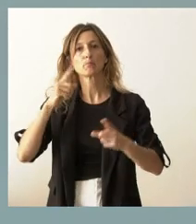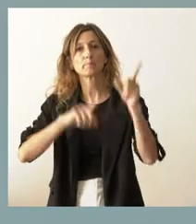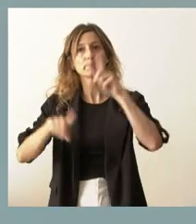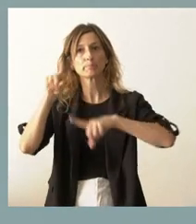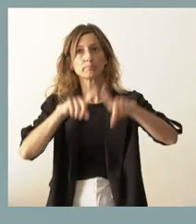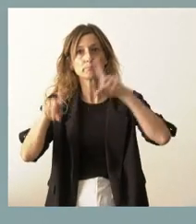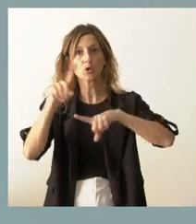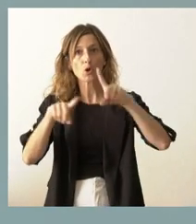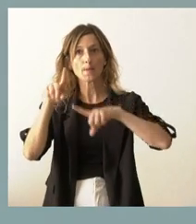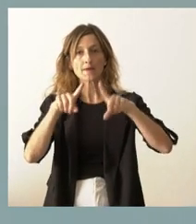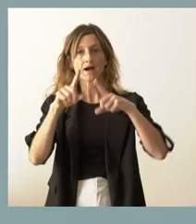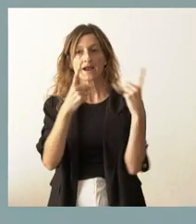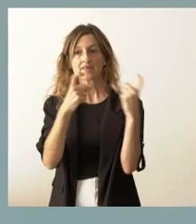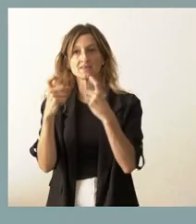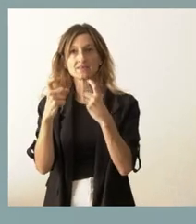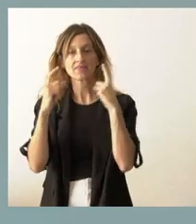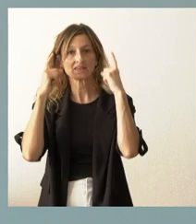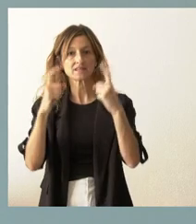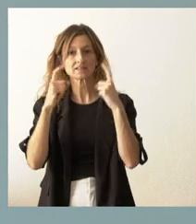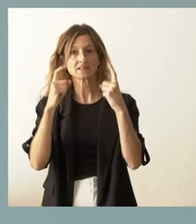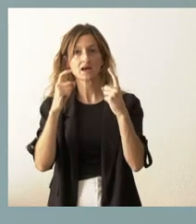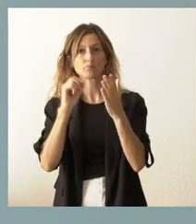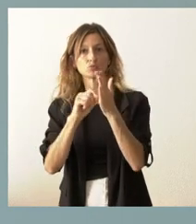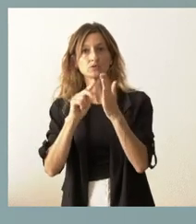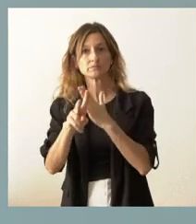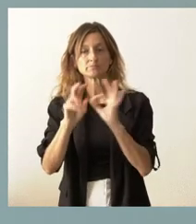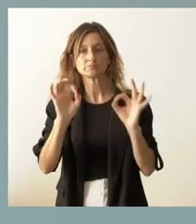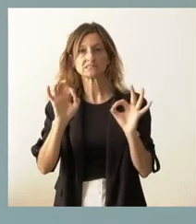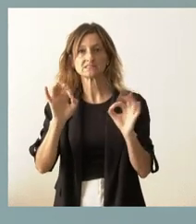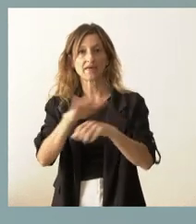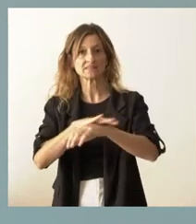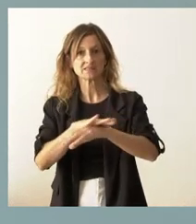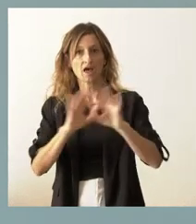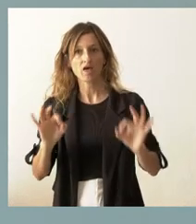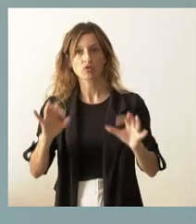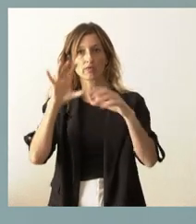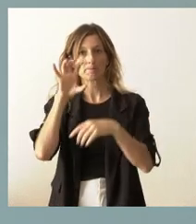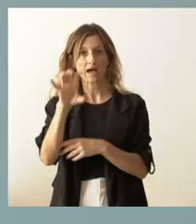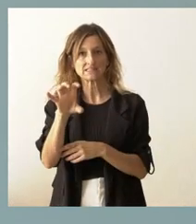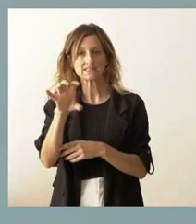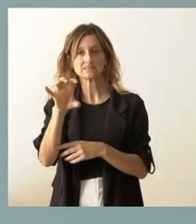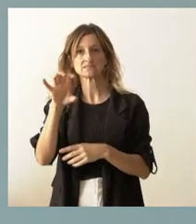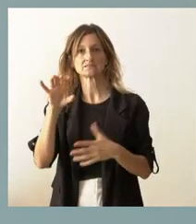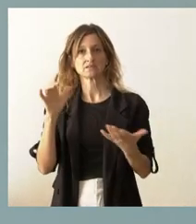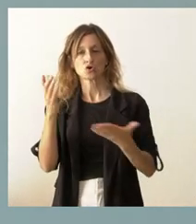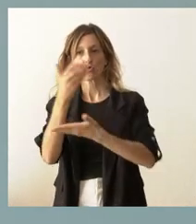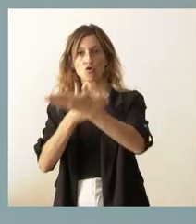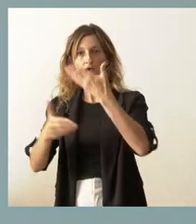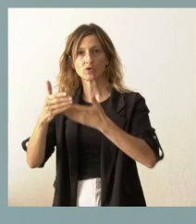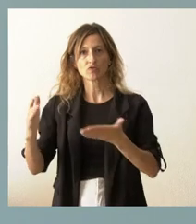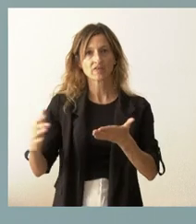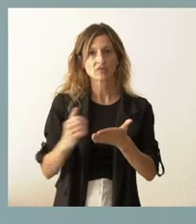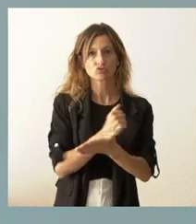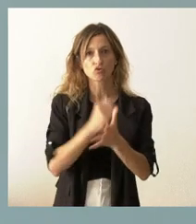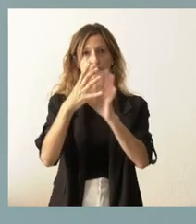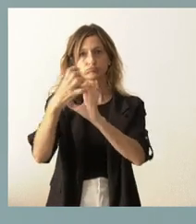con necesidad de abordarlo desde una perspectiva de Estado, desde una perspectiva de país, de una perspectiva de nación, de la colaboración de todos, de